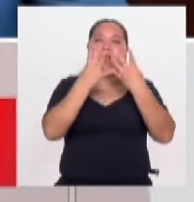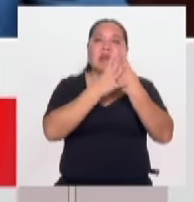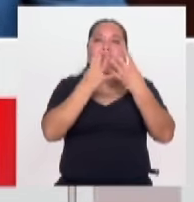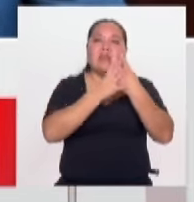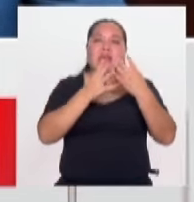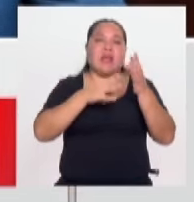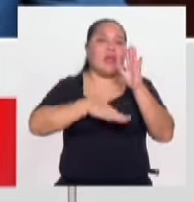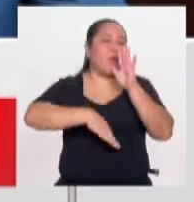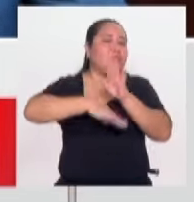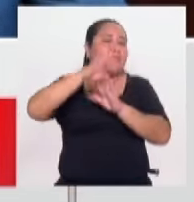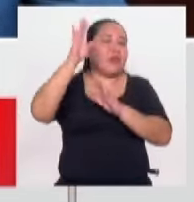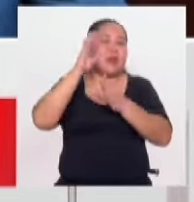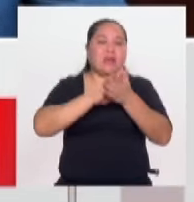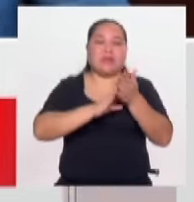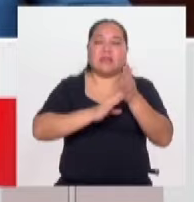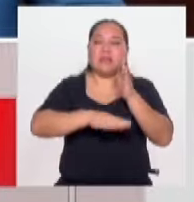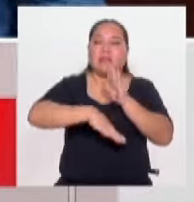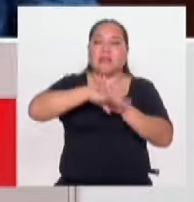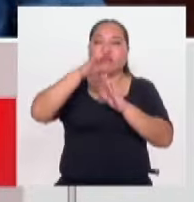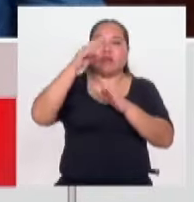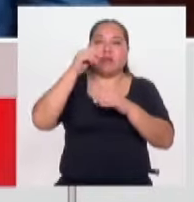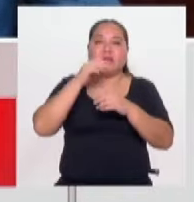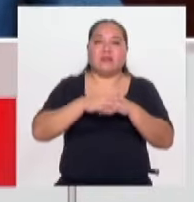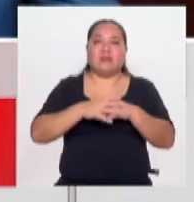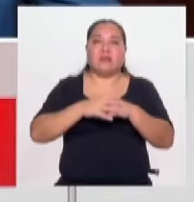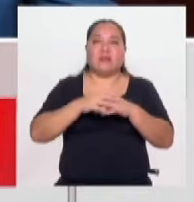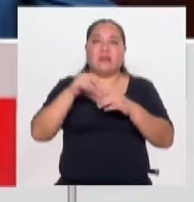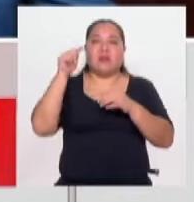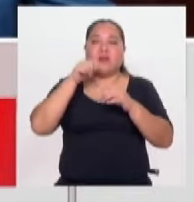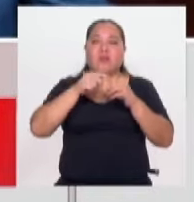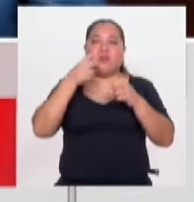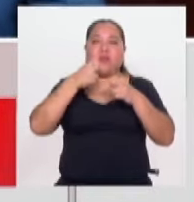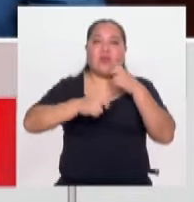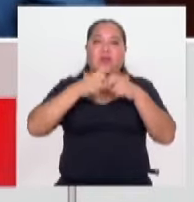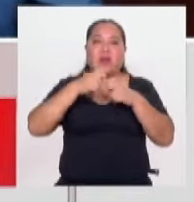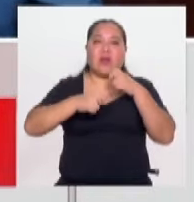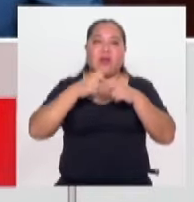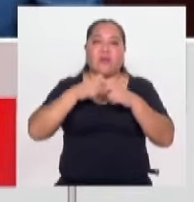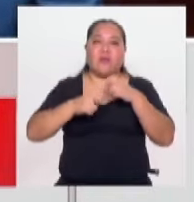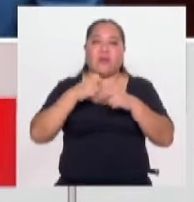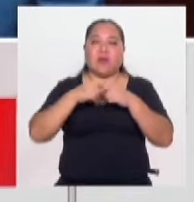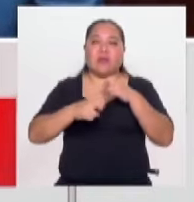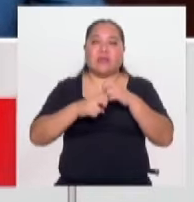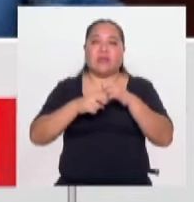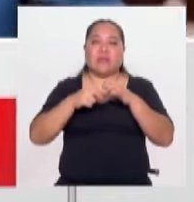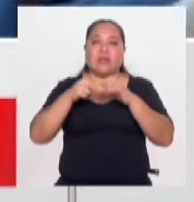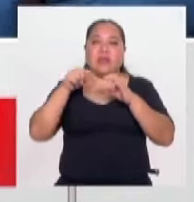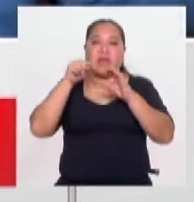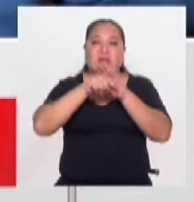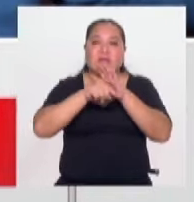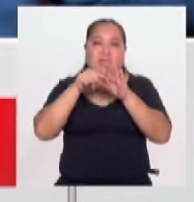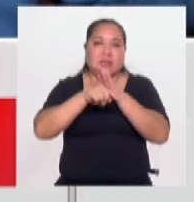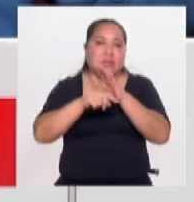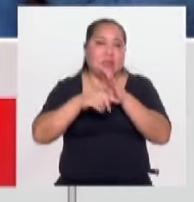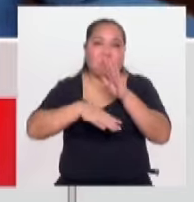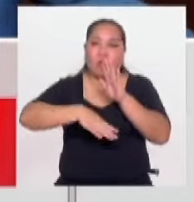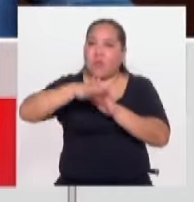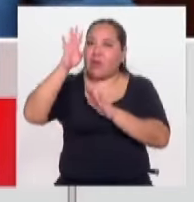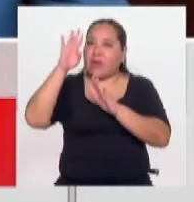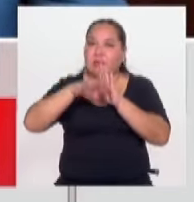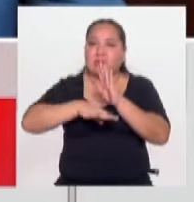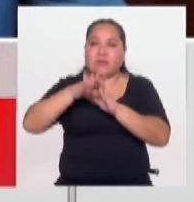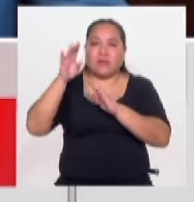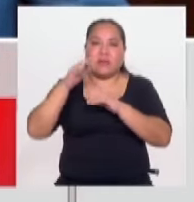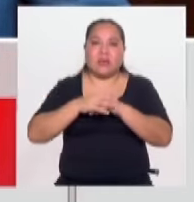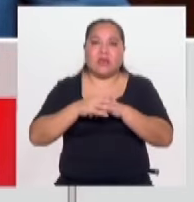más delitos, más asesinatos, más crímenes. Entonces, lo primero que hay que hacer es construir centros penitenciarios y lo segundo, lo